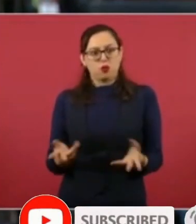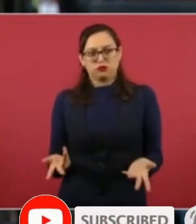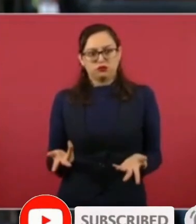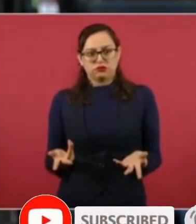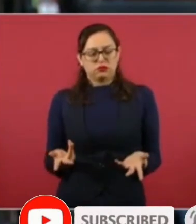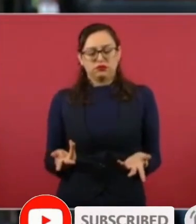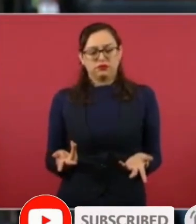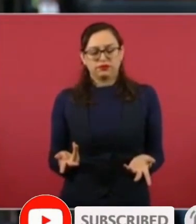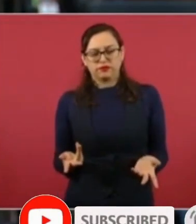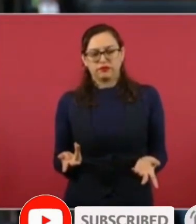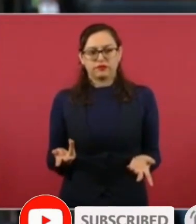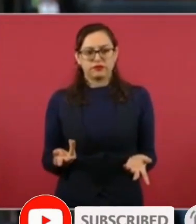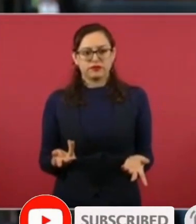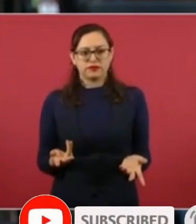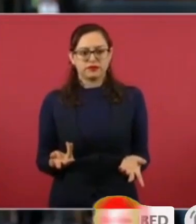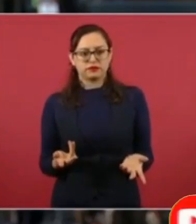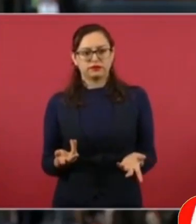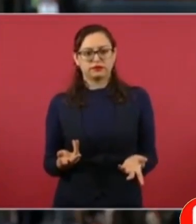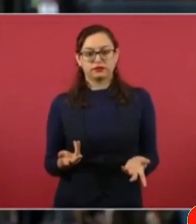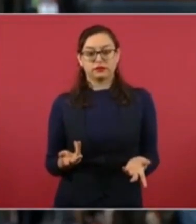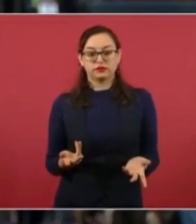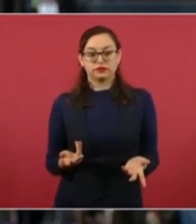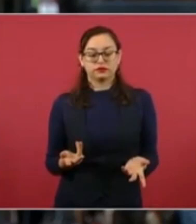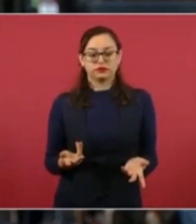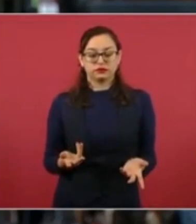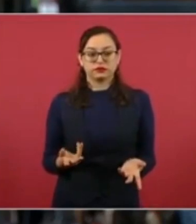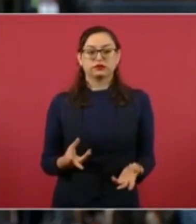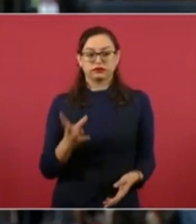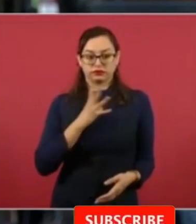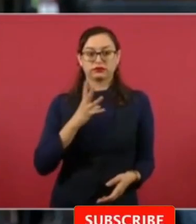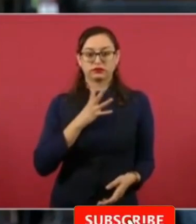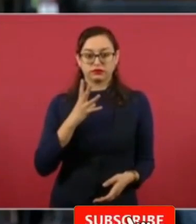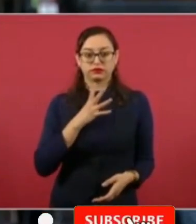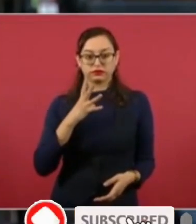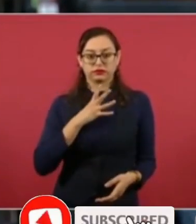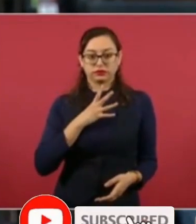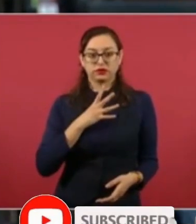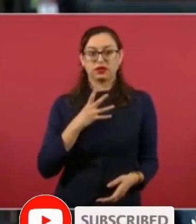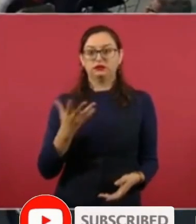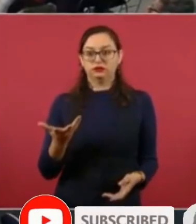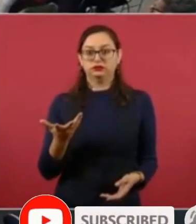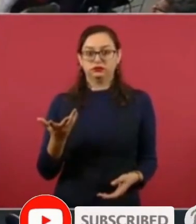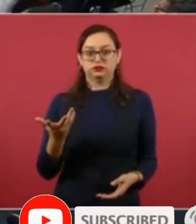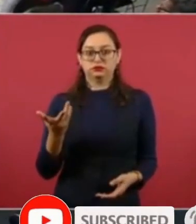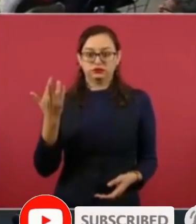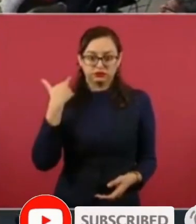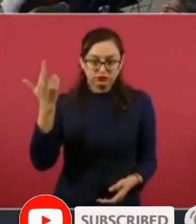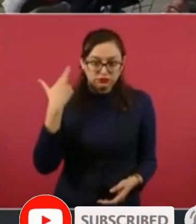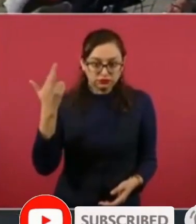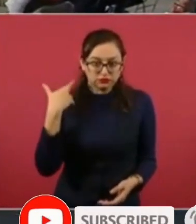porque hay medios usted lo ha mencionado como estos de Radio Fórmula que tienen